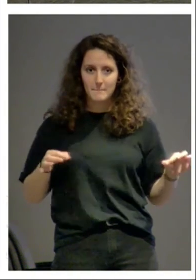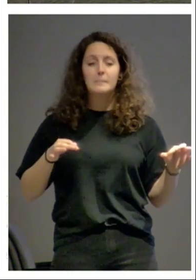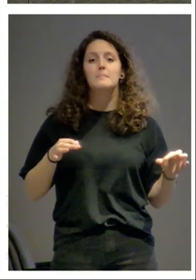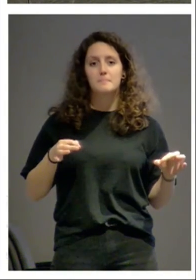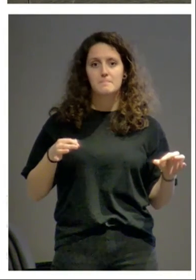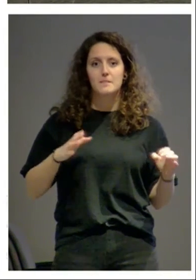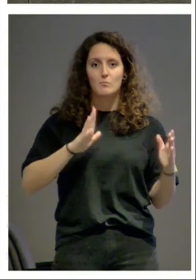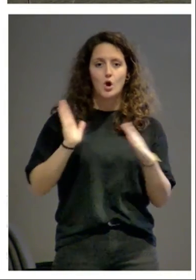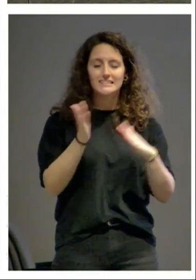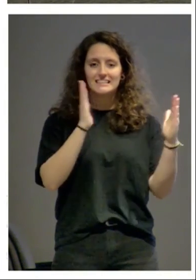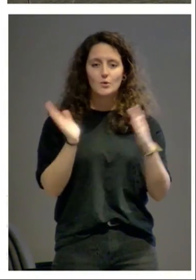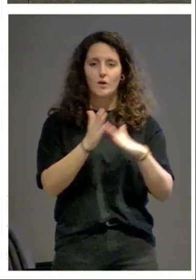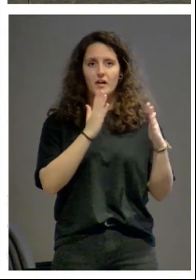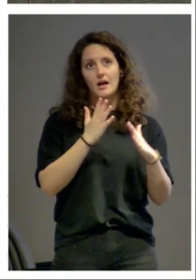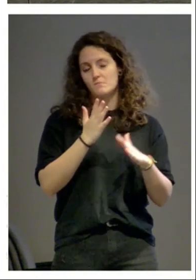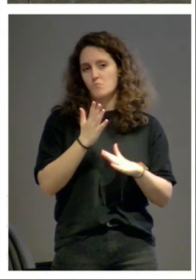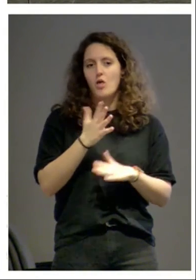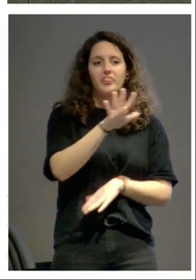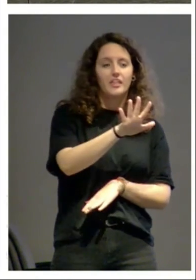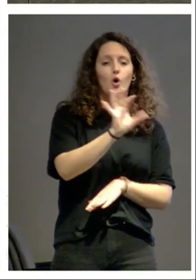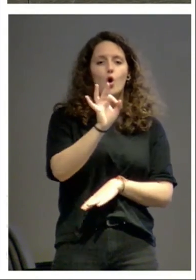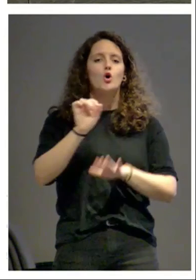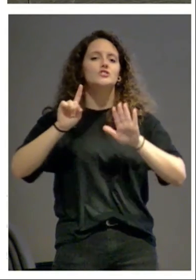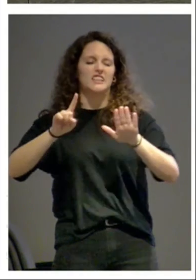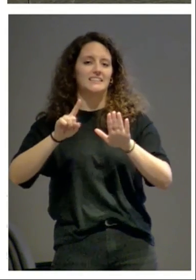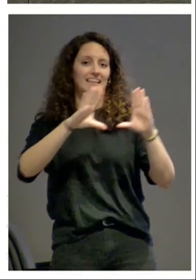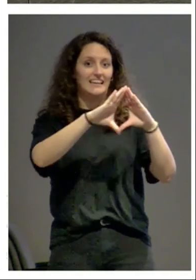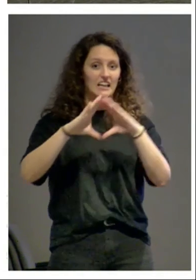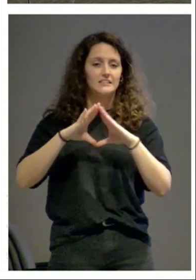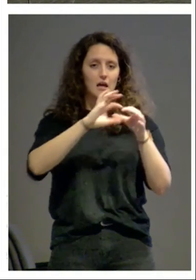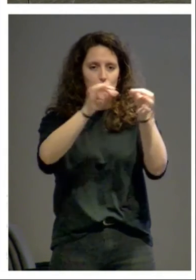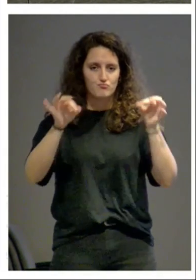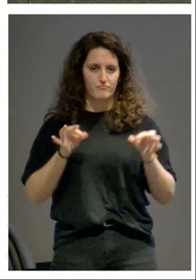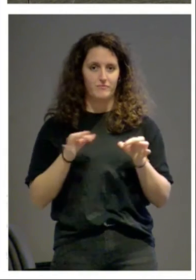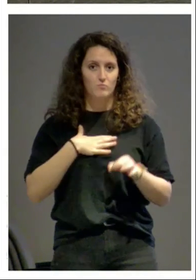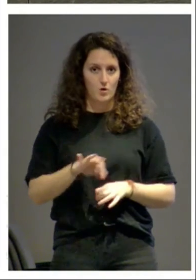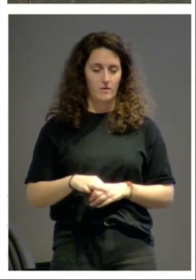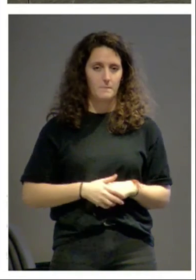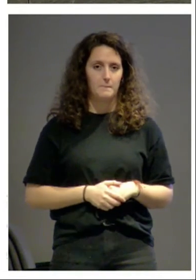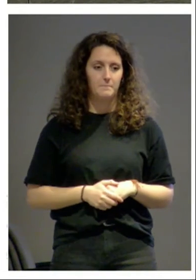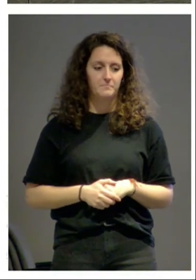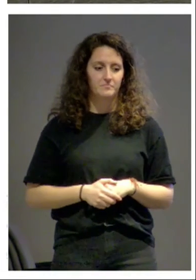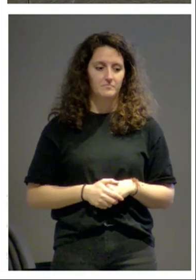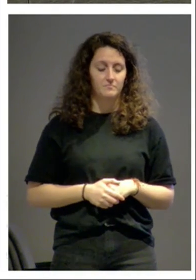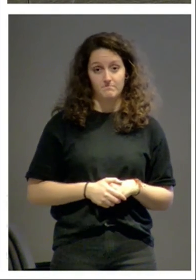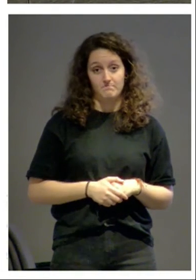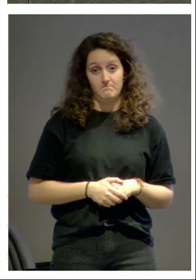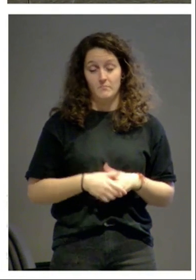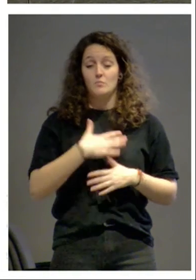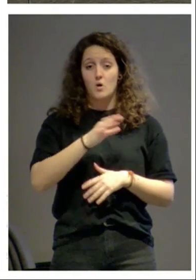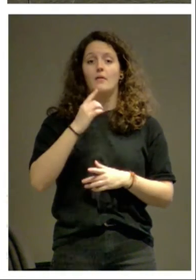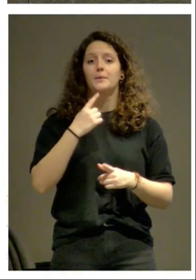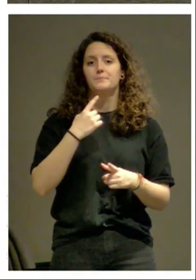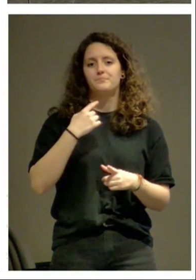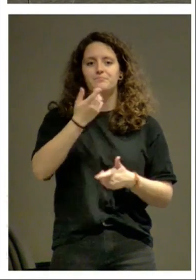secuencias de cinco o de seis iglesias que están conectadas cada vez a niveles que como les digo van